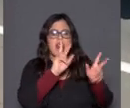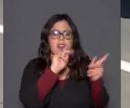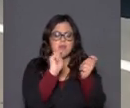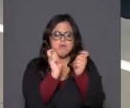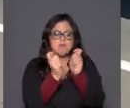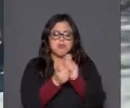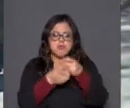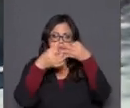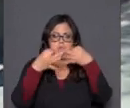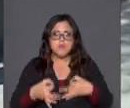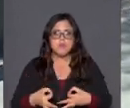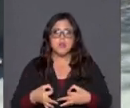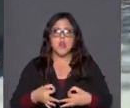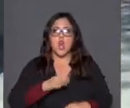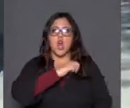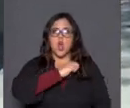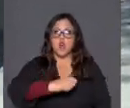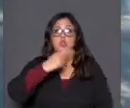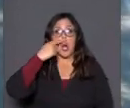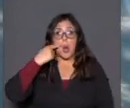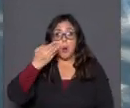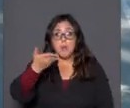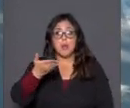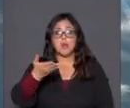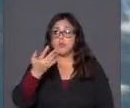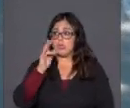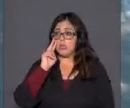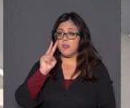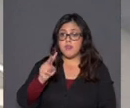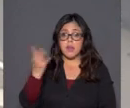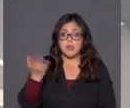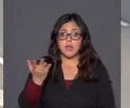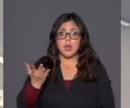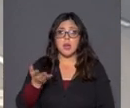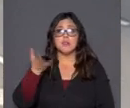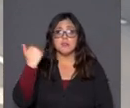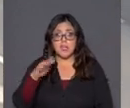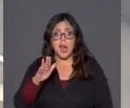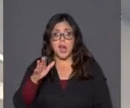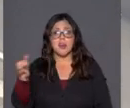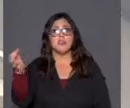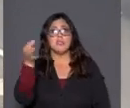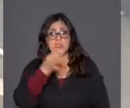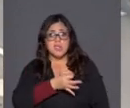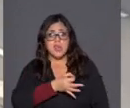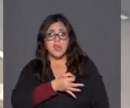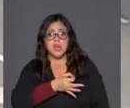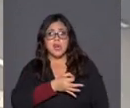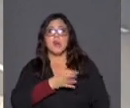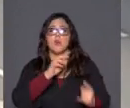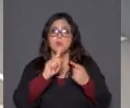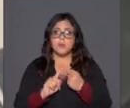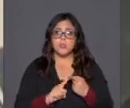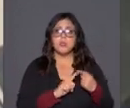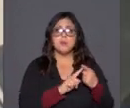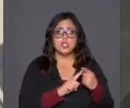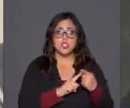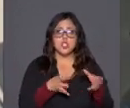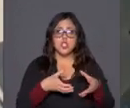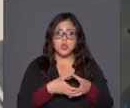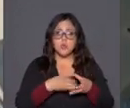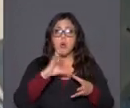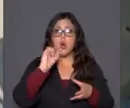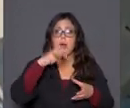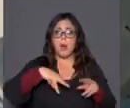concreta contra Yaitul, si allí, como veíamos, ya había reconocimiento por parte de él de participación de la CAMP en hechos de